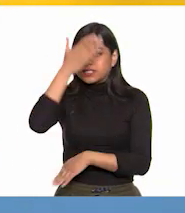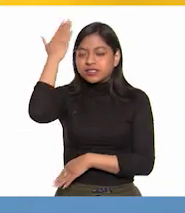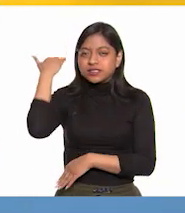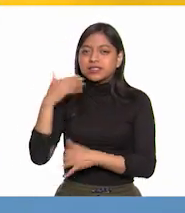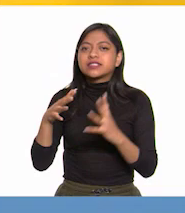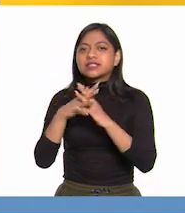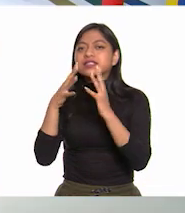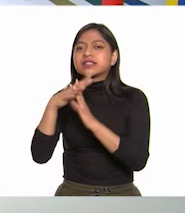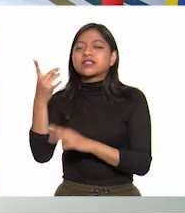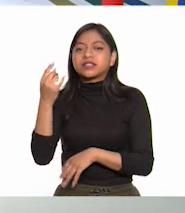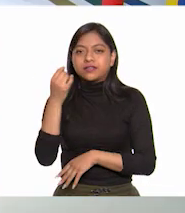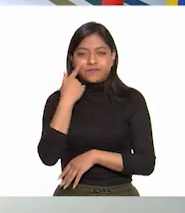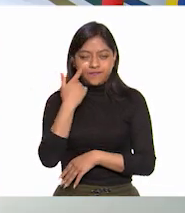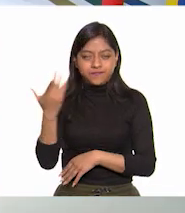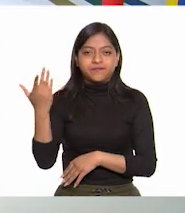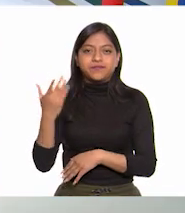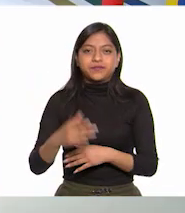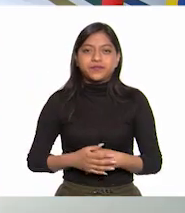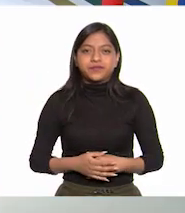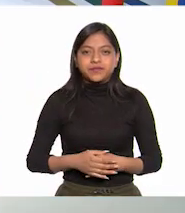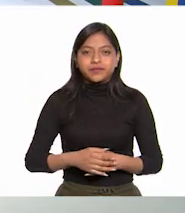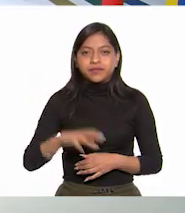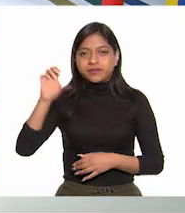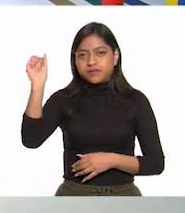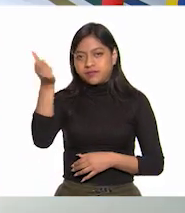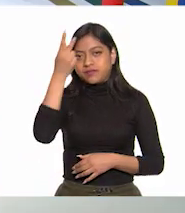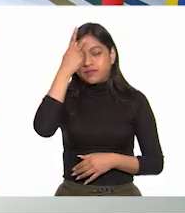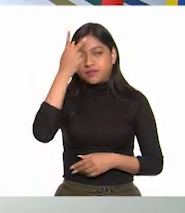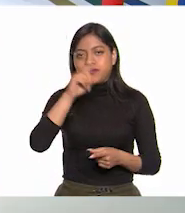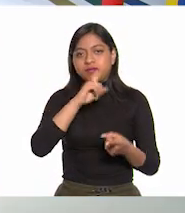Veme diciendo. San Luis Potosí.